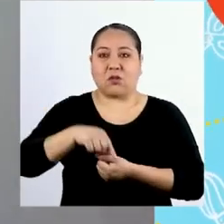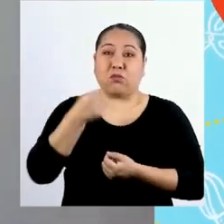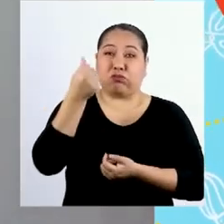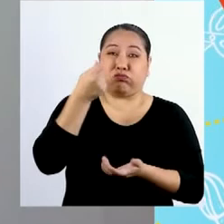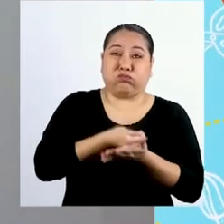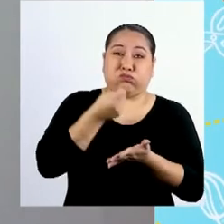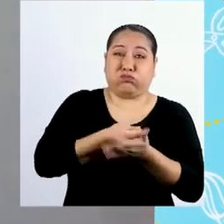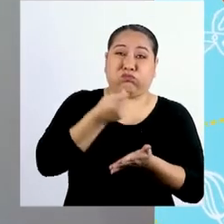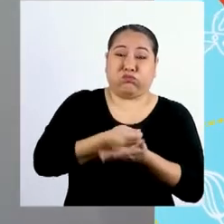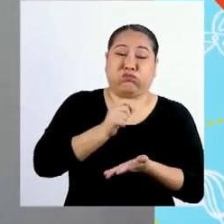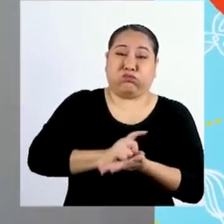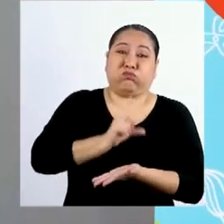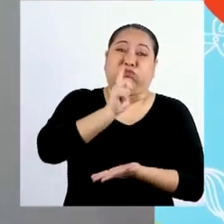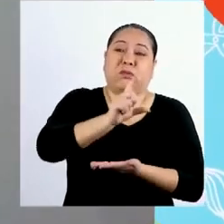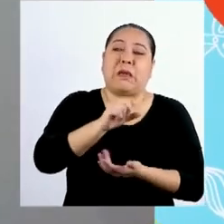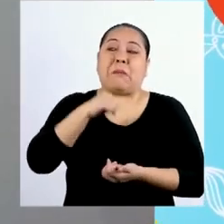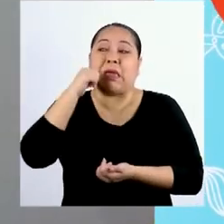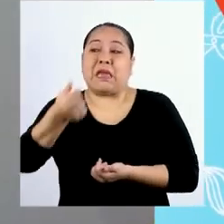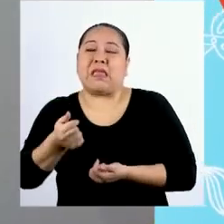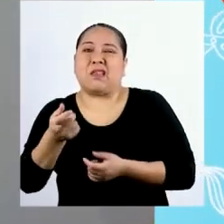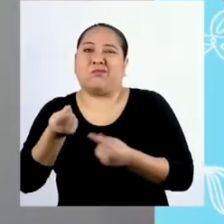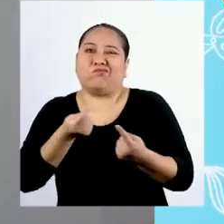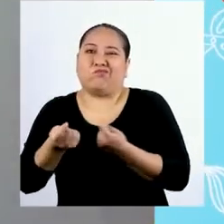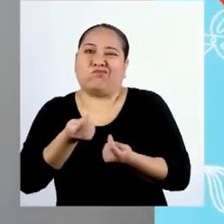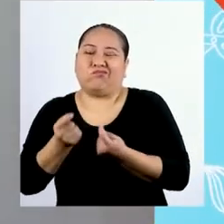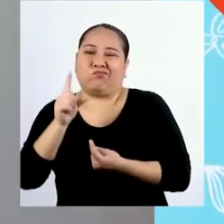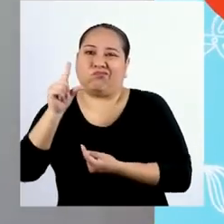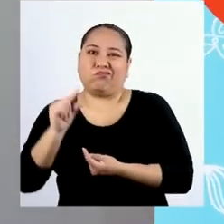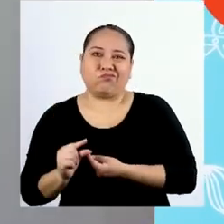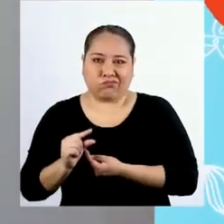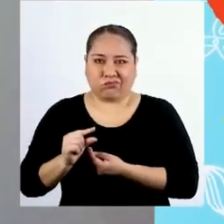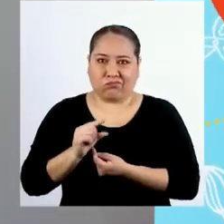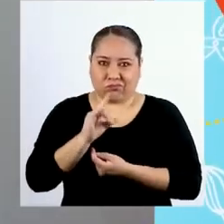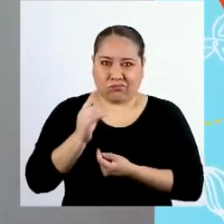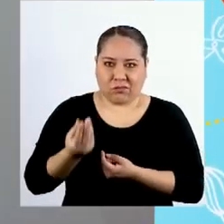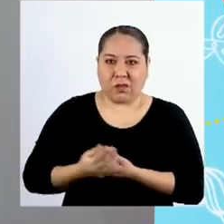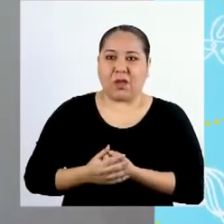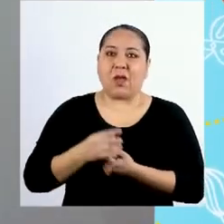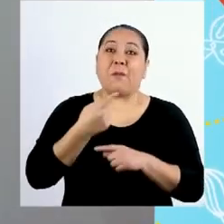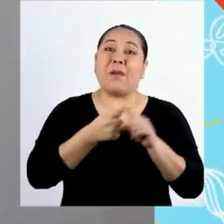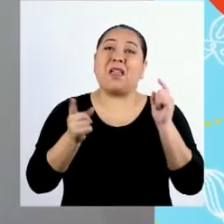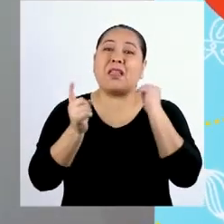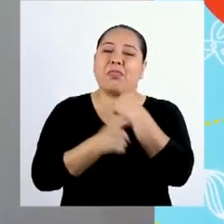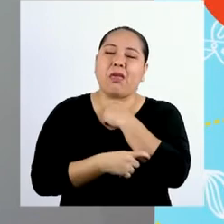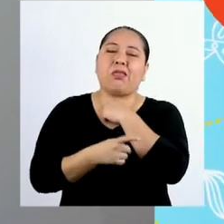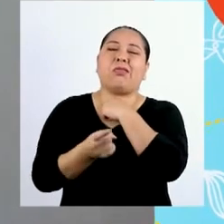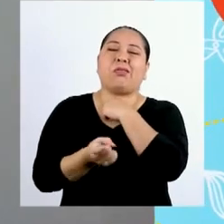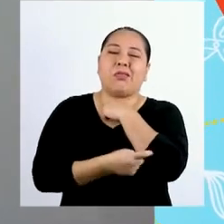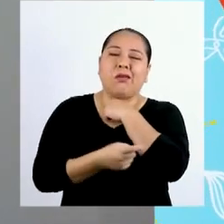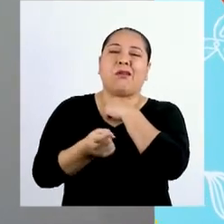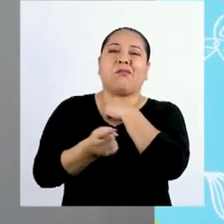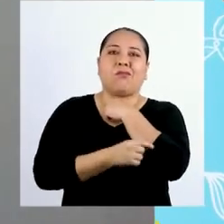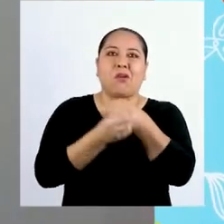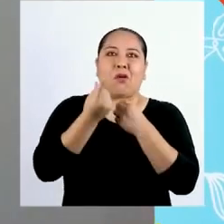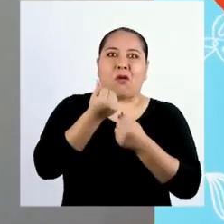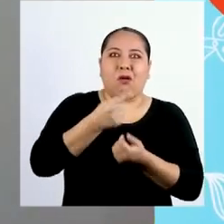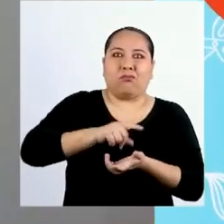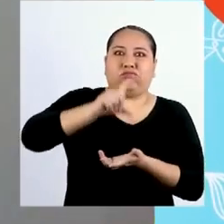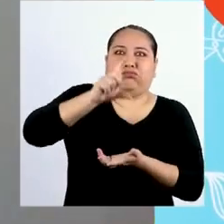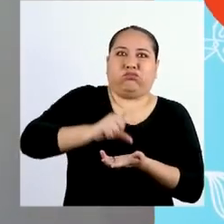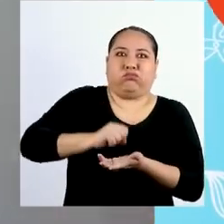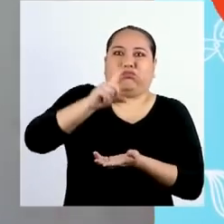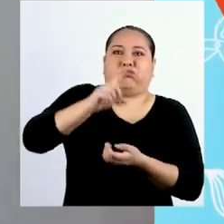mañana tendré que ajustarme y gastar menos. El riesgo es que a veces caemos en la tentación de gastar mucho hoy.